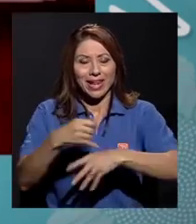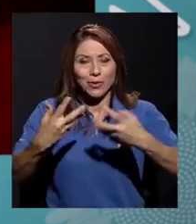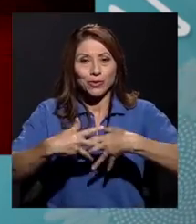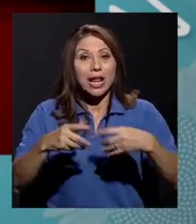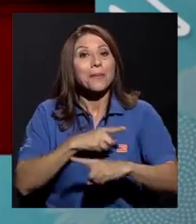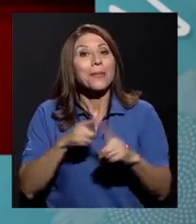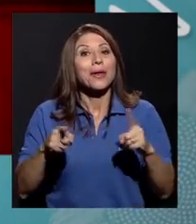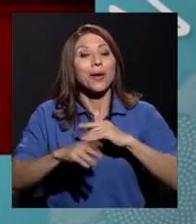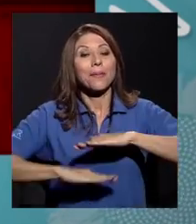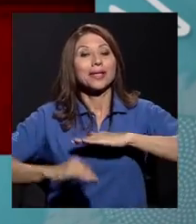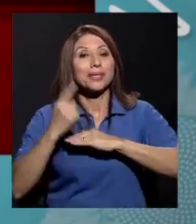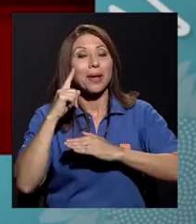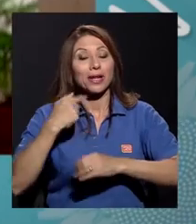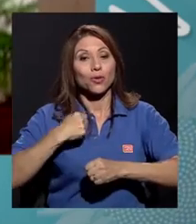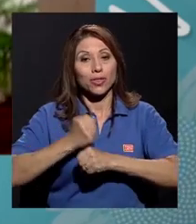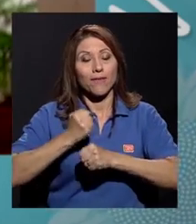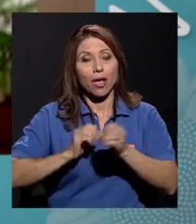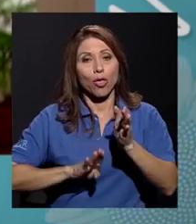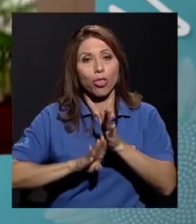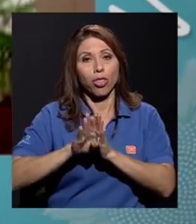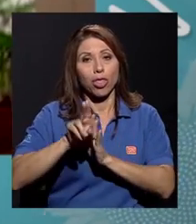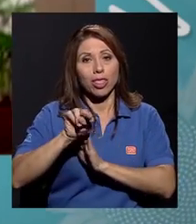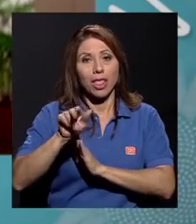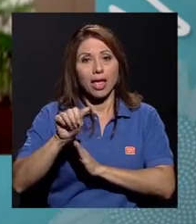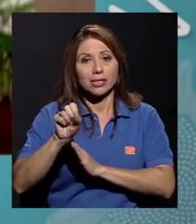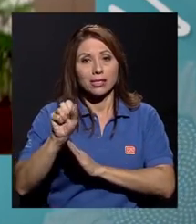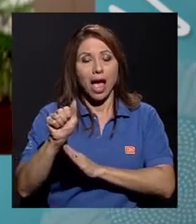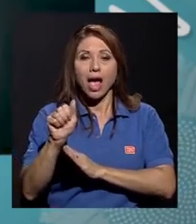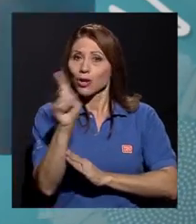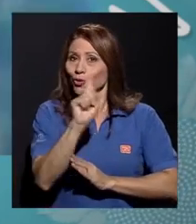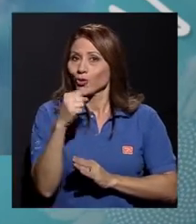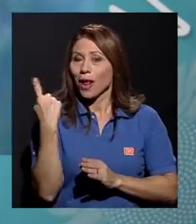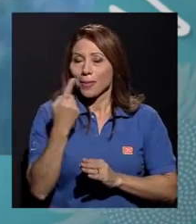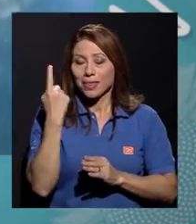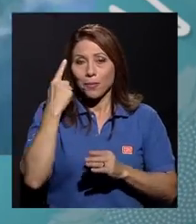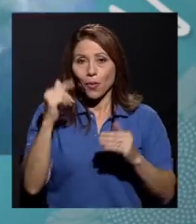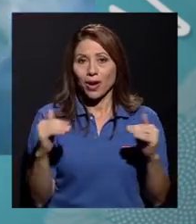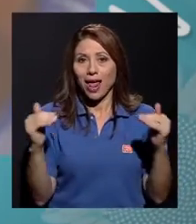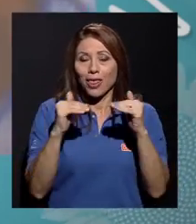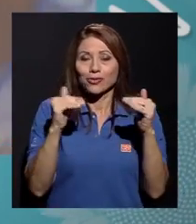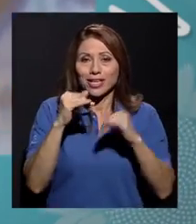trabajar en la NASA, no solamente porque tengo los grados de Ingeniería y de Física y lo que sea que tenga.